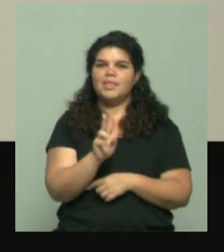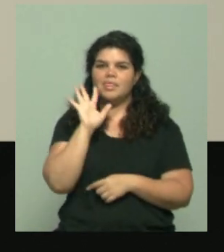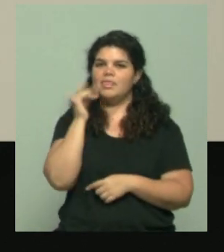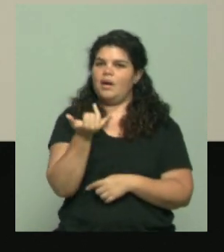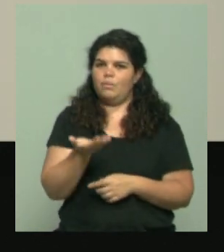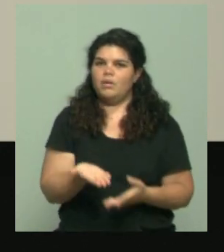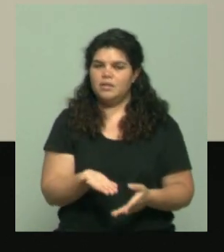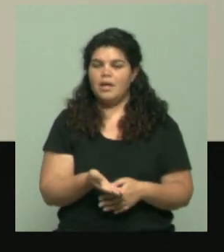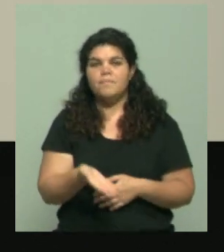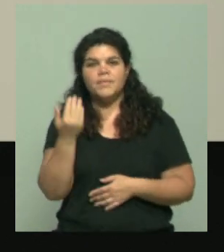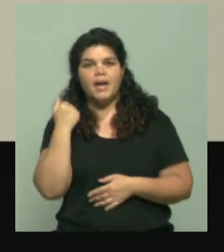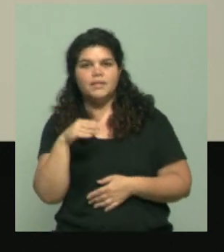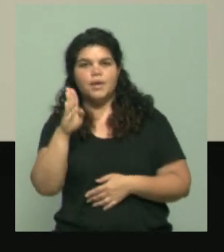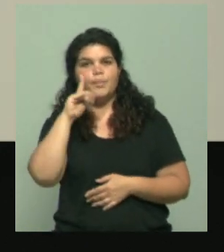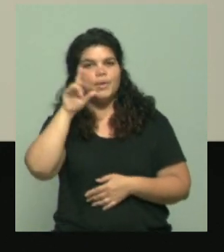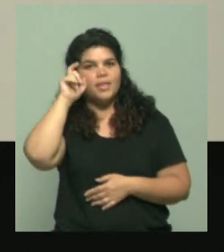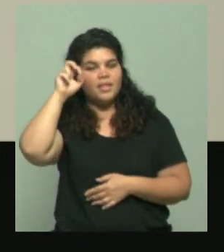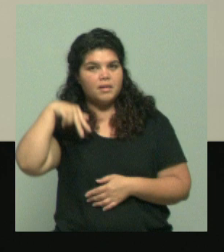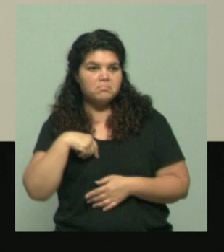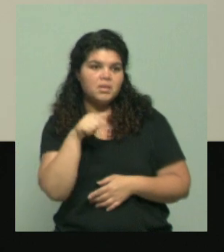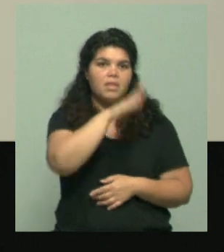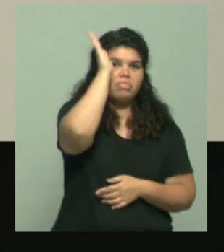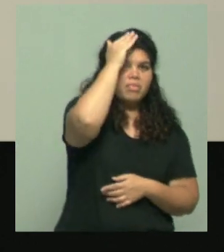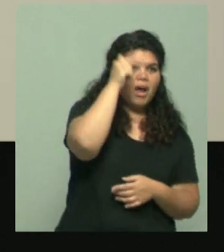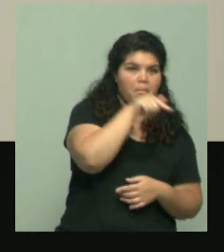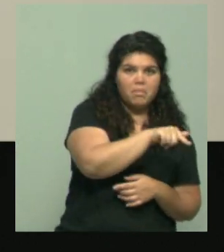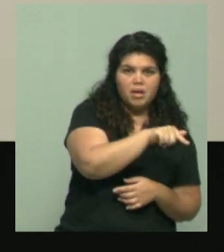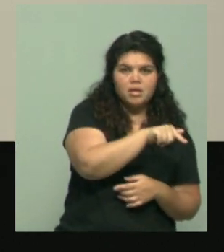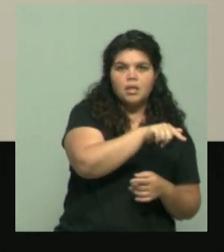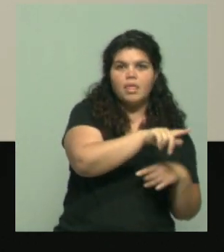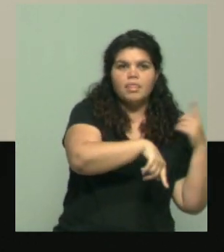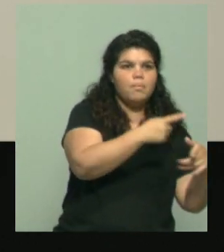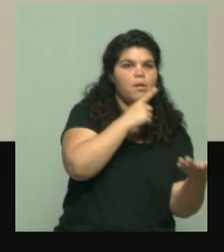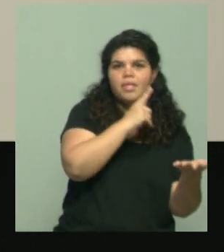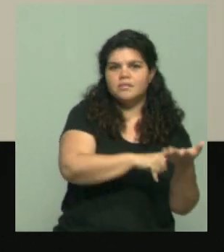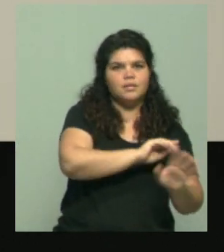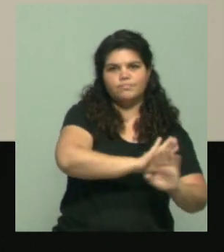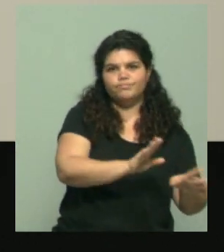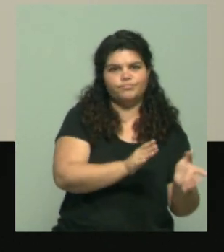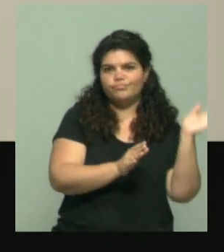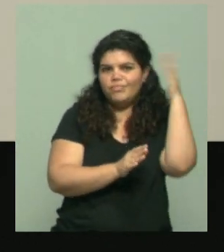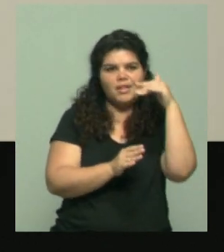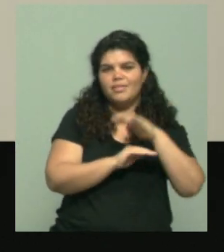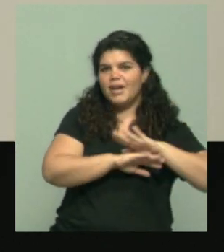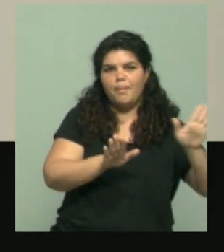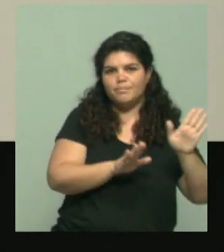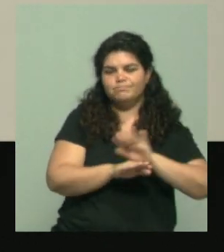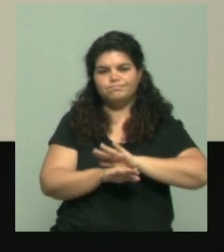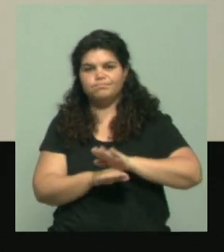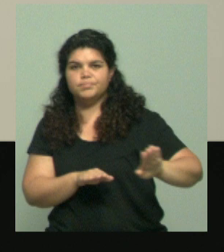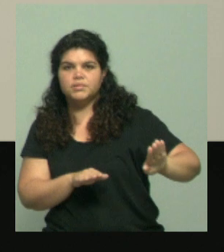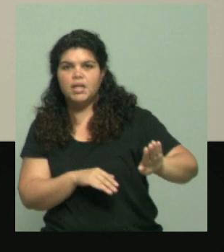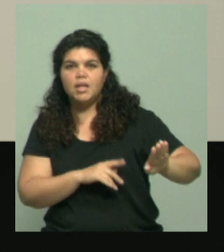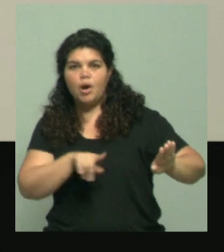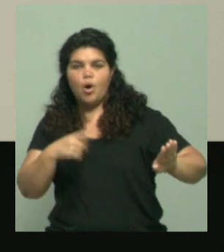Biden era el candidato, donde Trump tenía una diferencia, un intento de magnicidio hacia la figura de Trump, una salida inestada